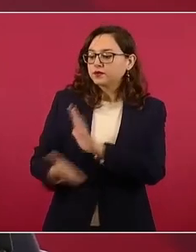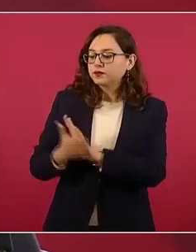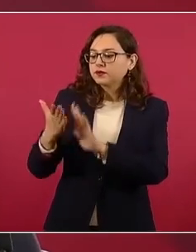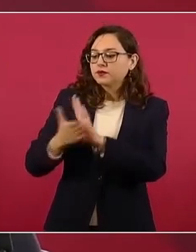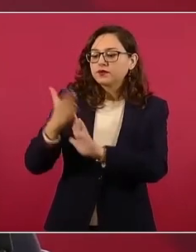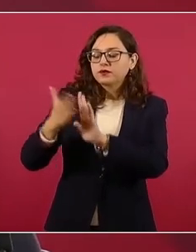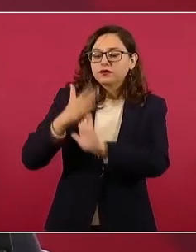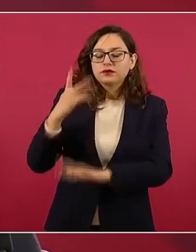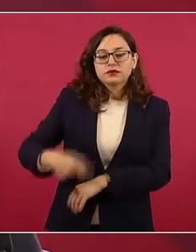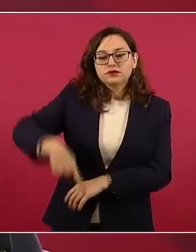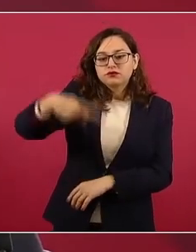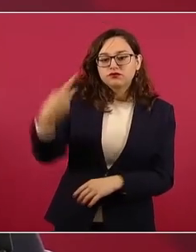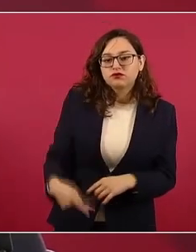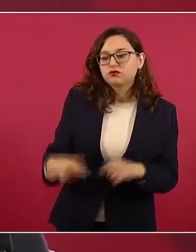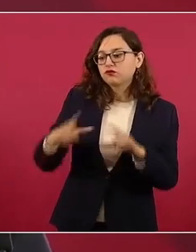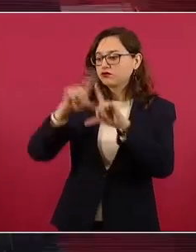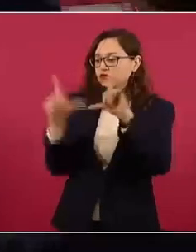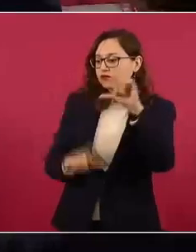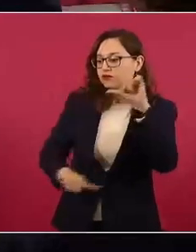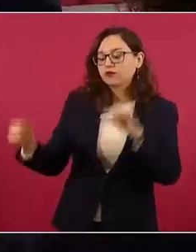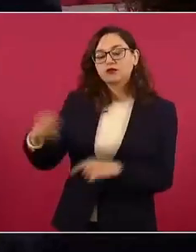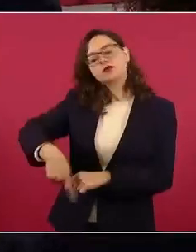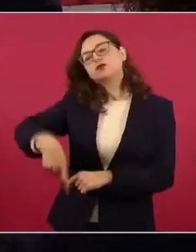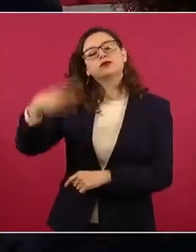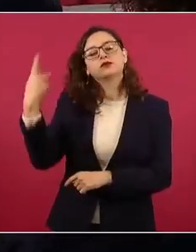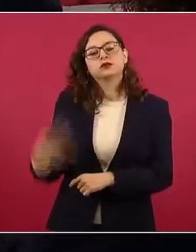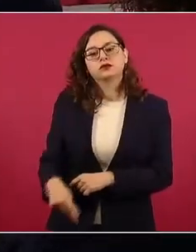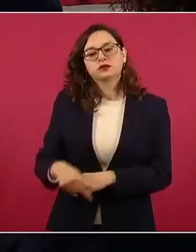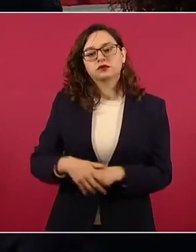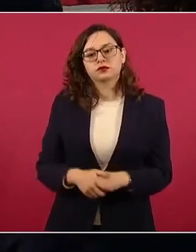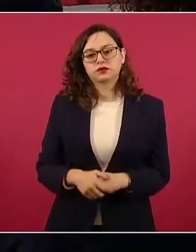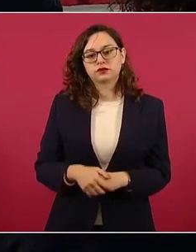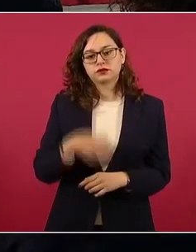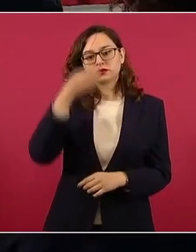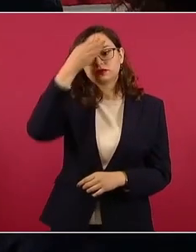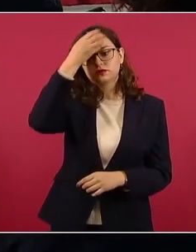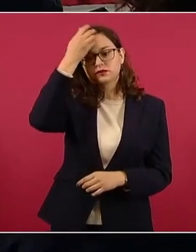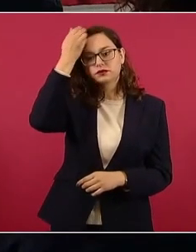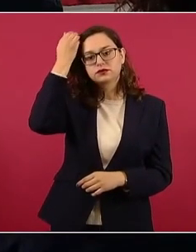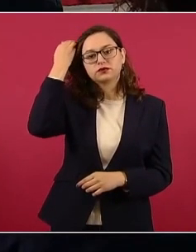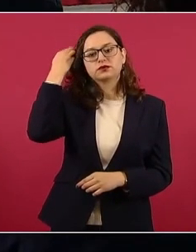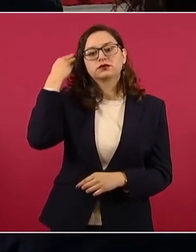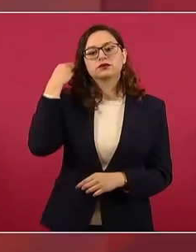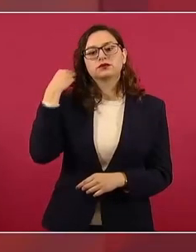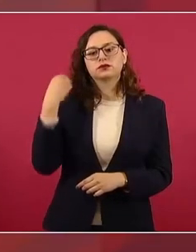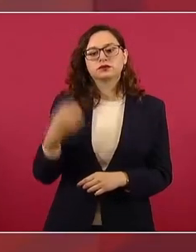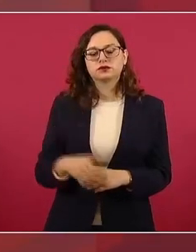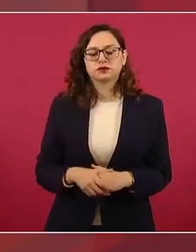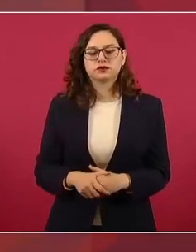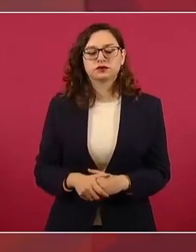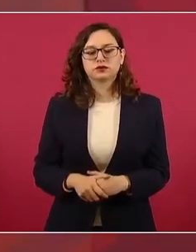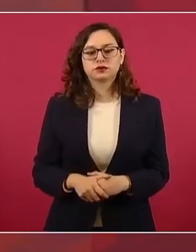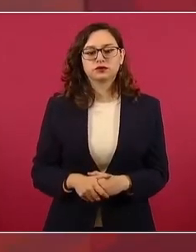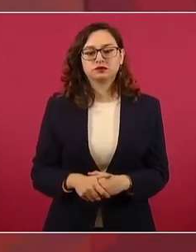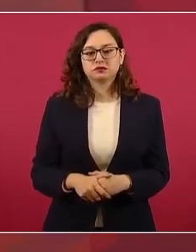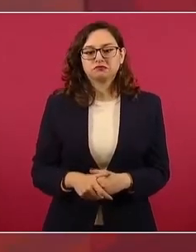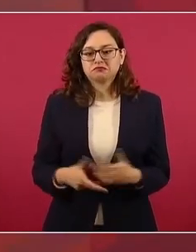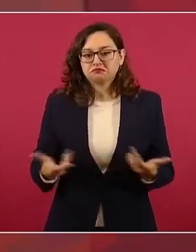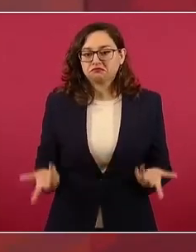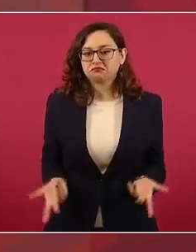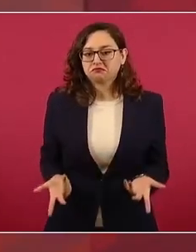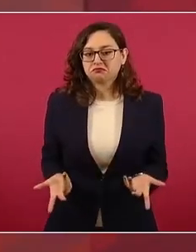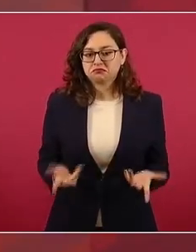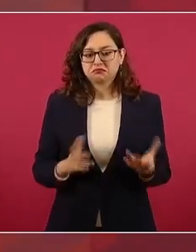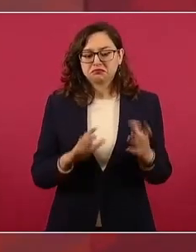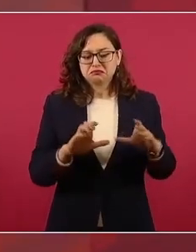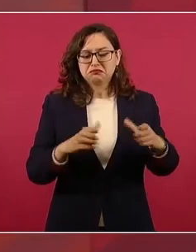y no podemos aceptar que los intereses